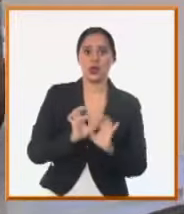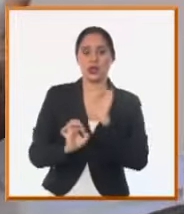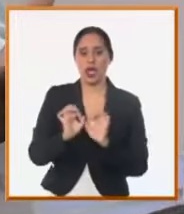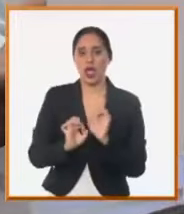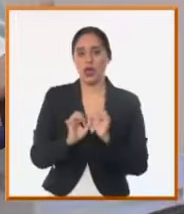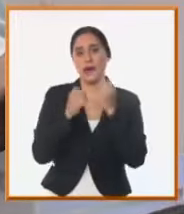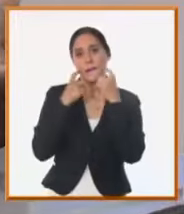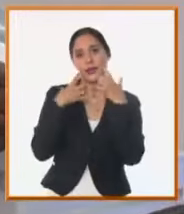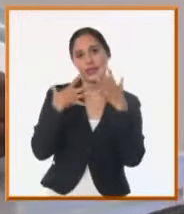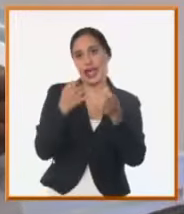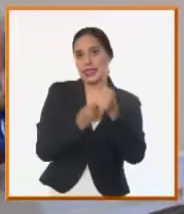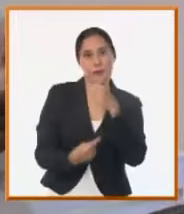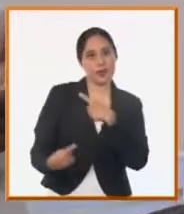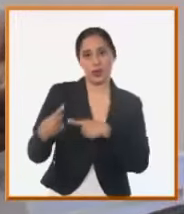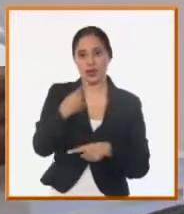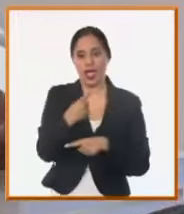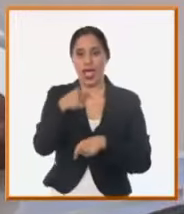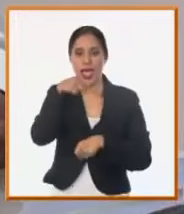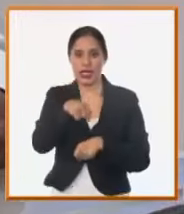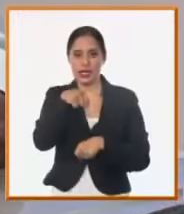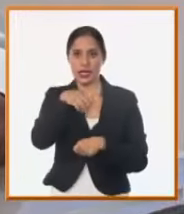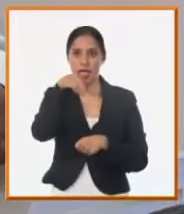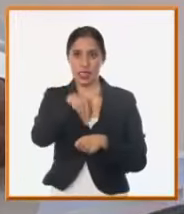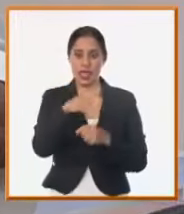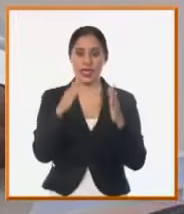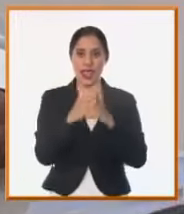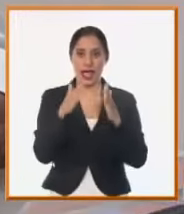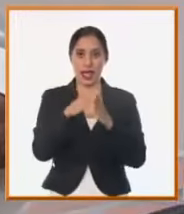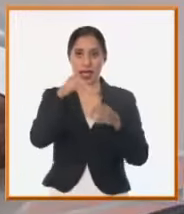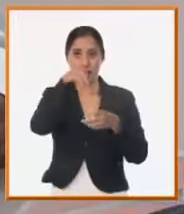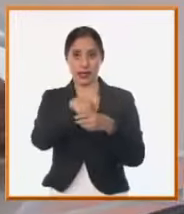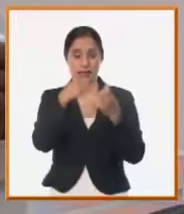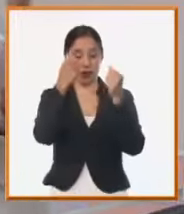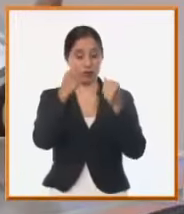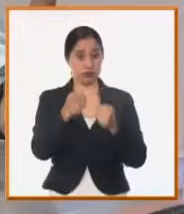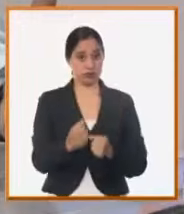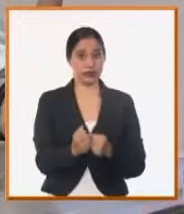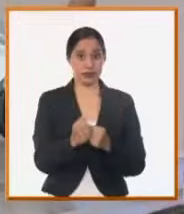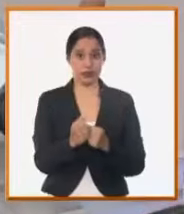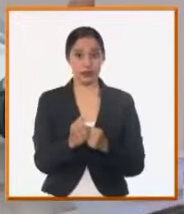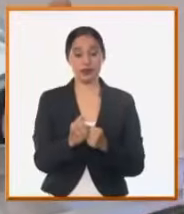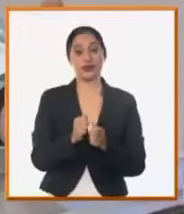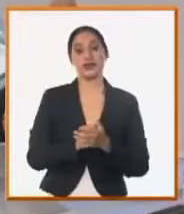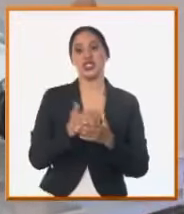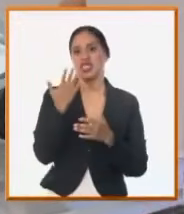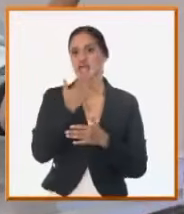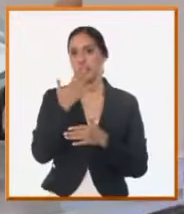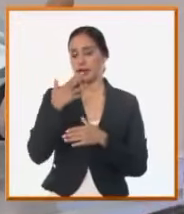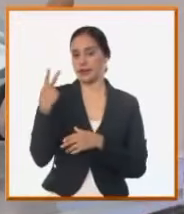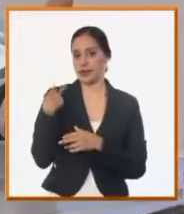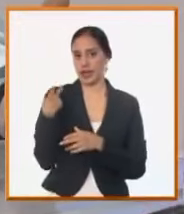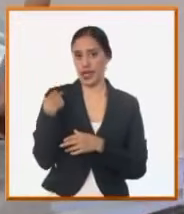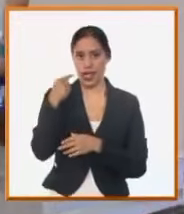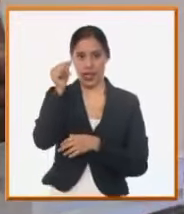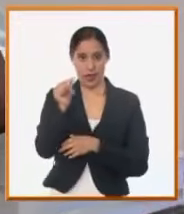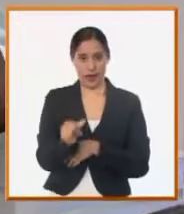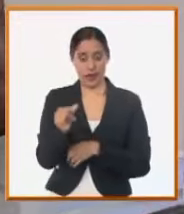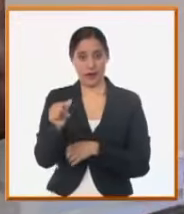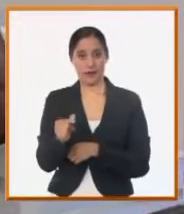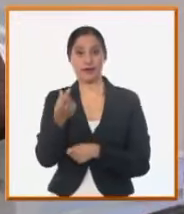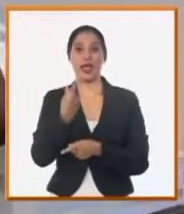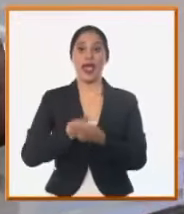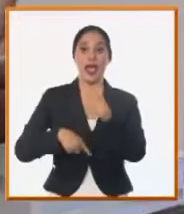es propiedad del dueño del inmueble y de los temas que hacía mención anteriormente la fosa reiterativa